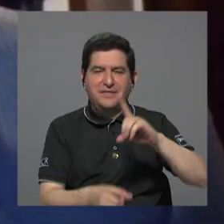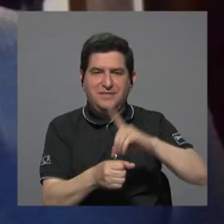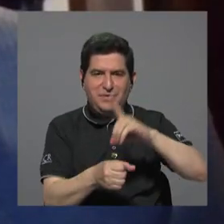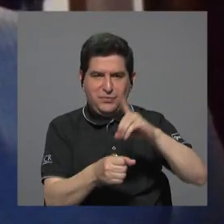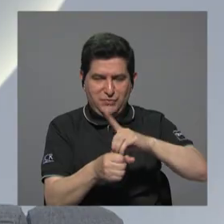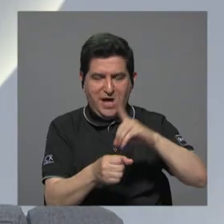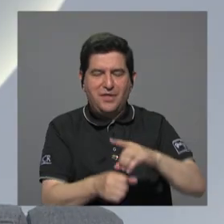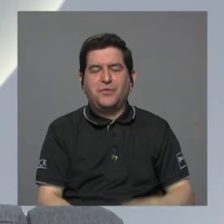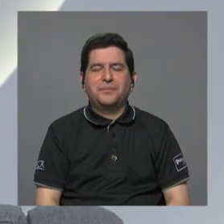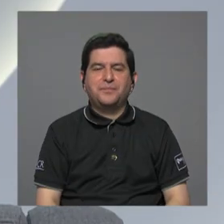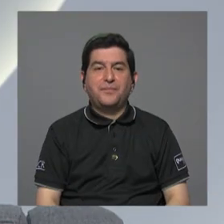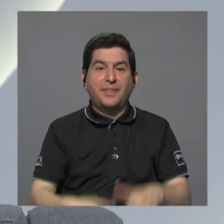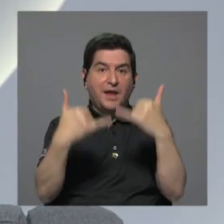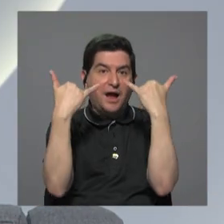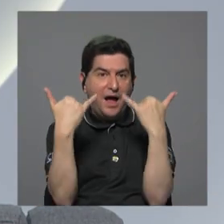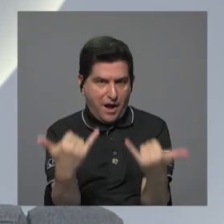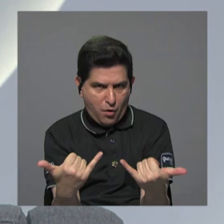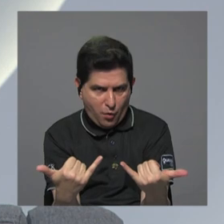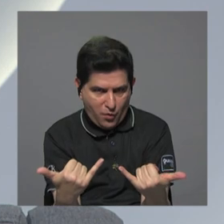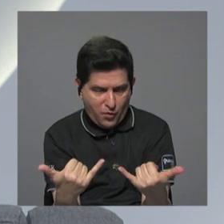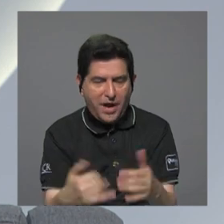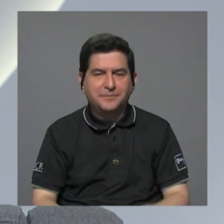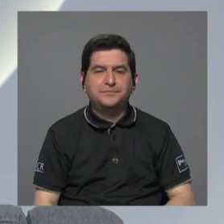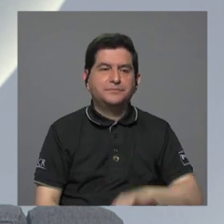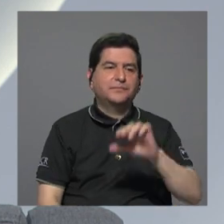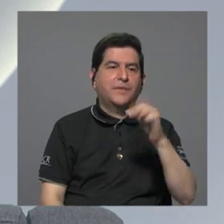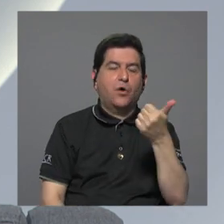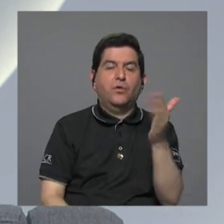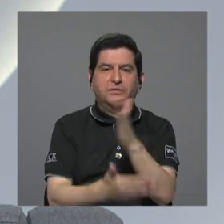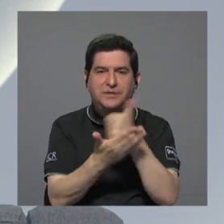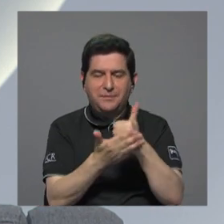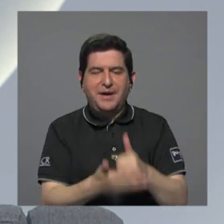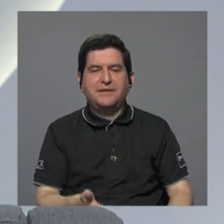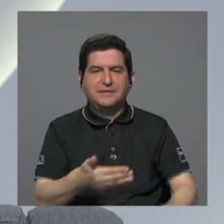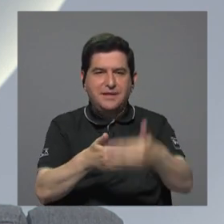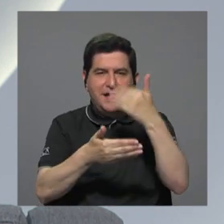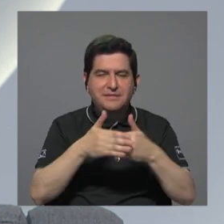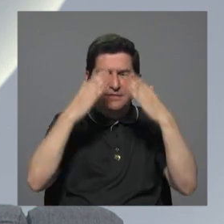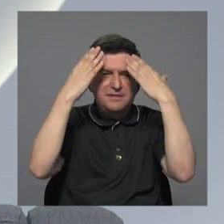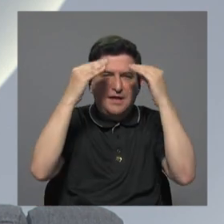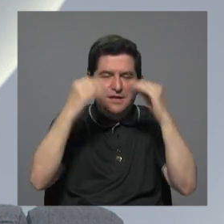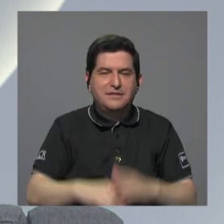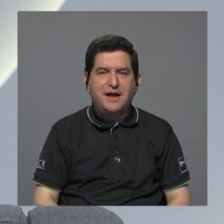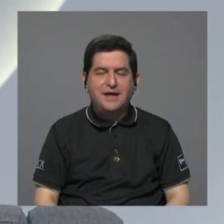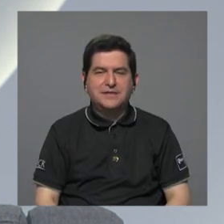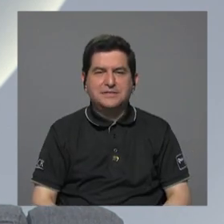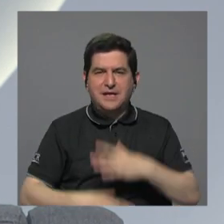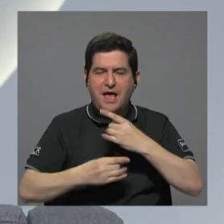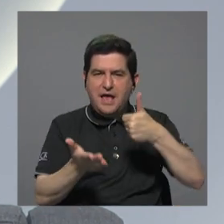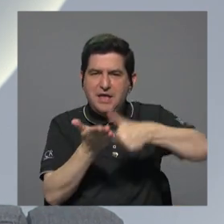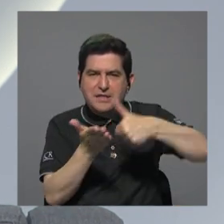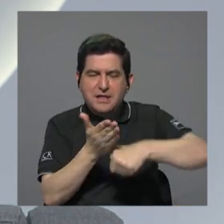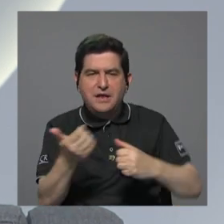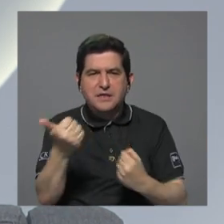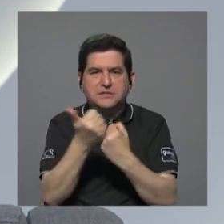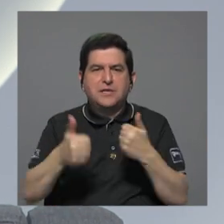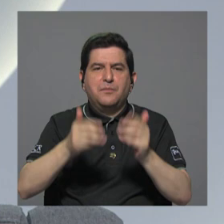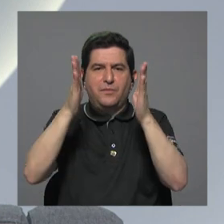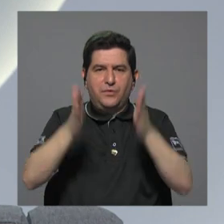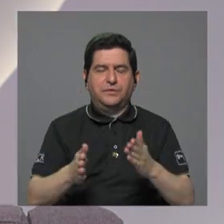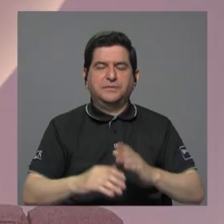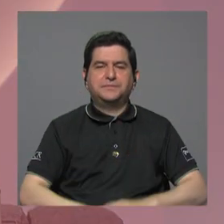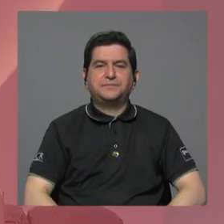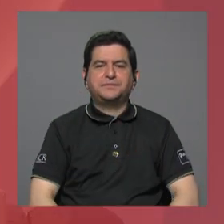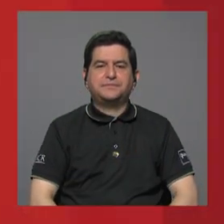Liberación Nacional nos vamos de inmediato con otra de nuestras secciones detrás del dato y esto tiene que ver con intención de voto y apoyo a candidatos